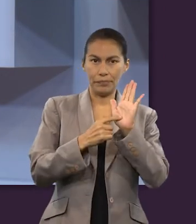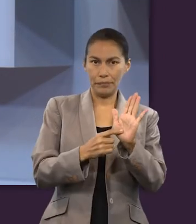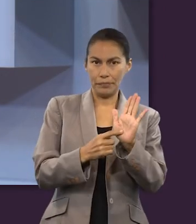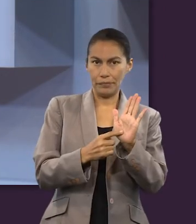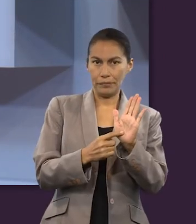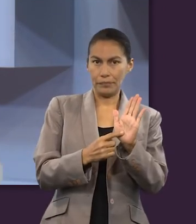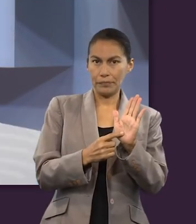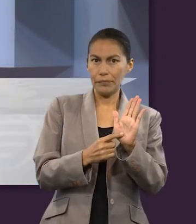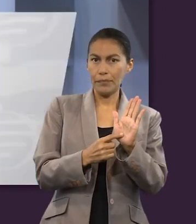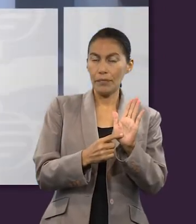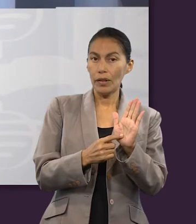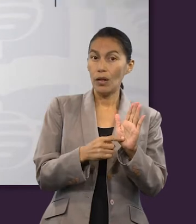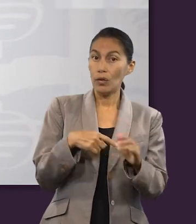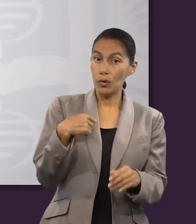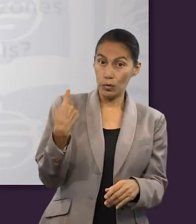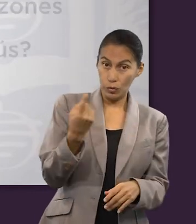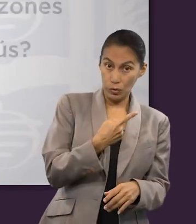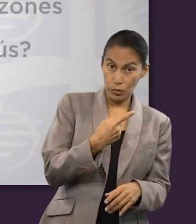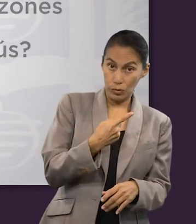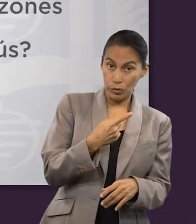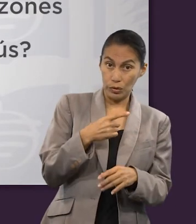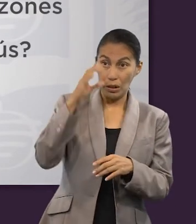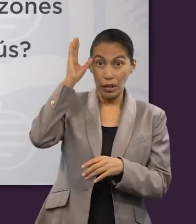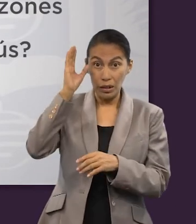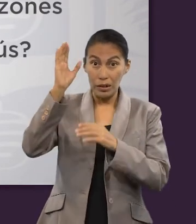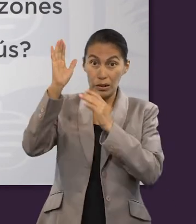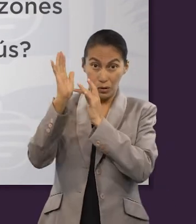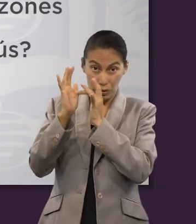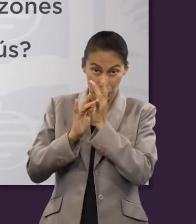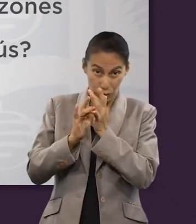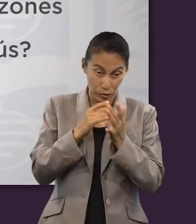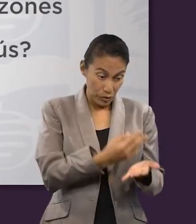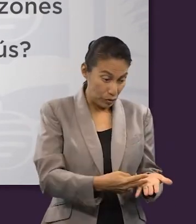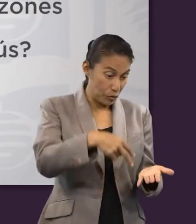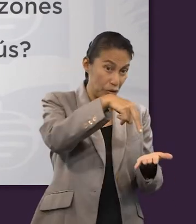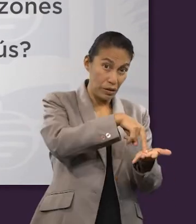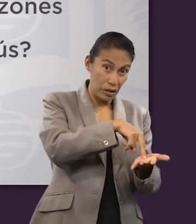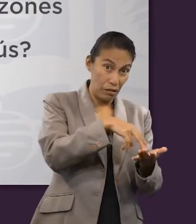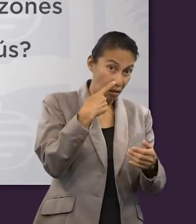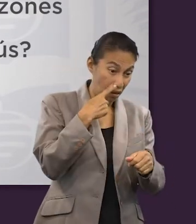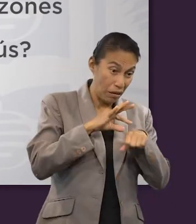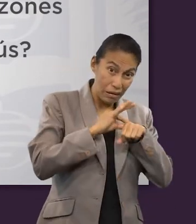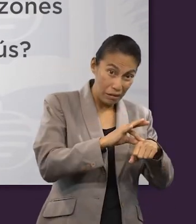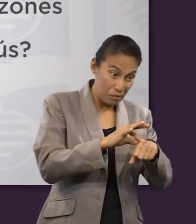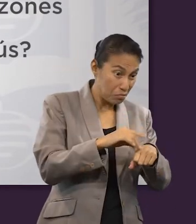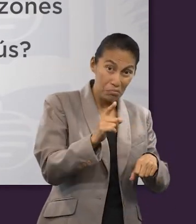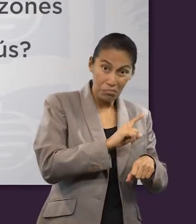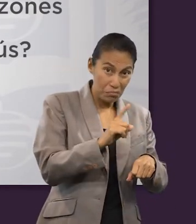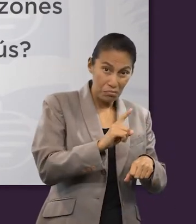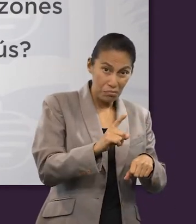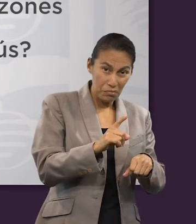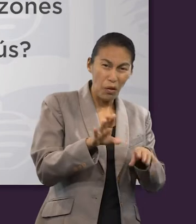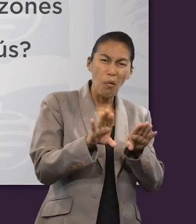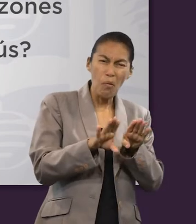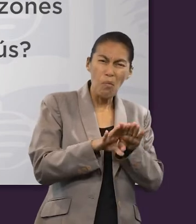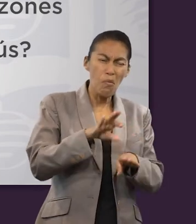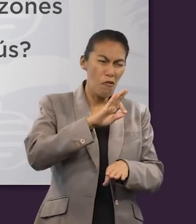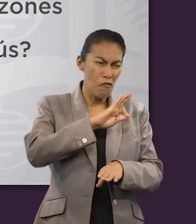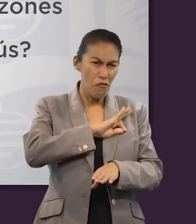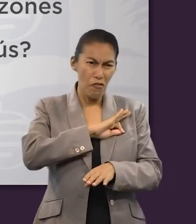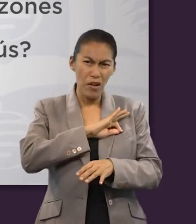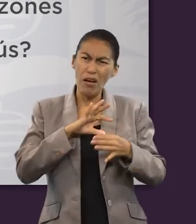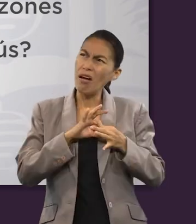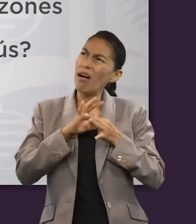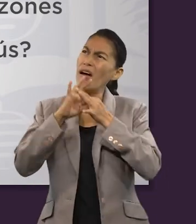tenerla. Y dice así. Aunque no hayamos visto personalmente el Cristo resucitado, ¿qué otras razones